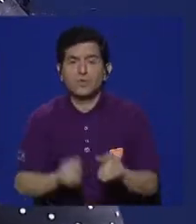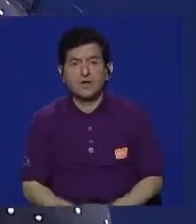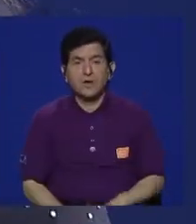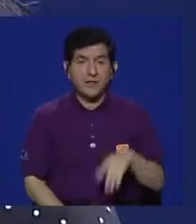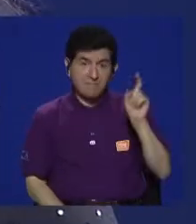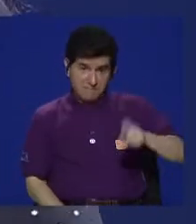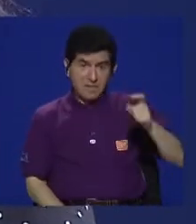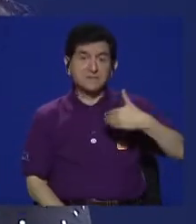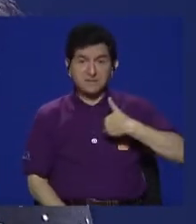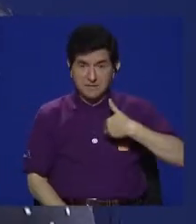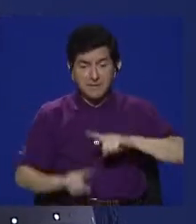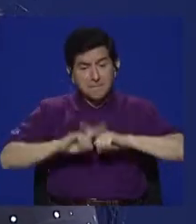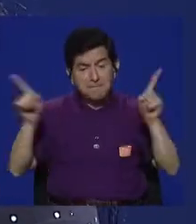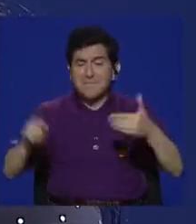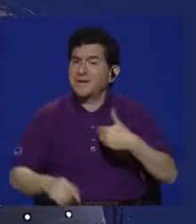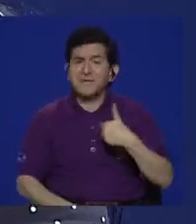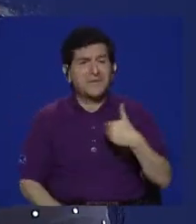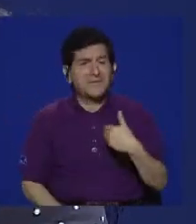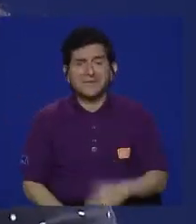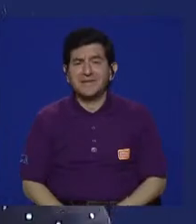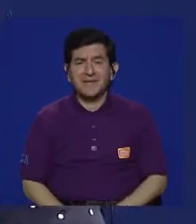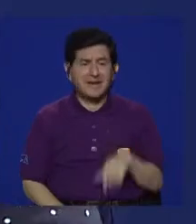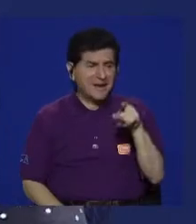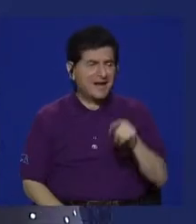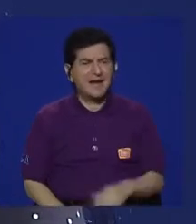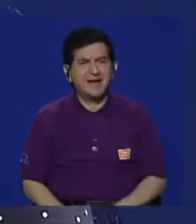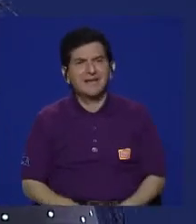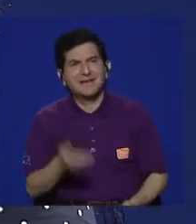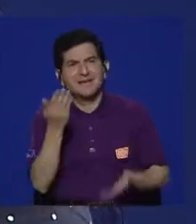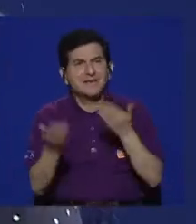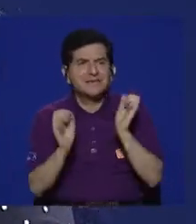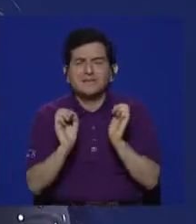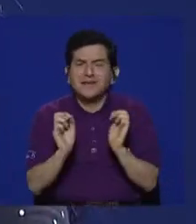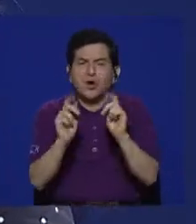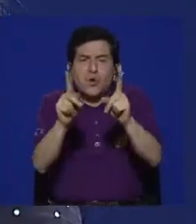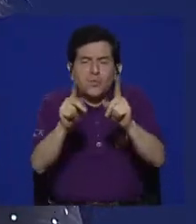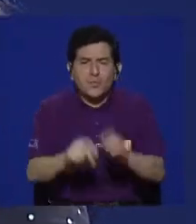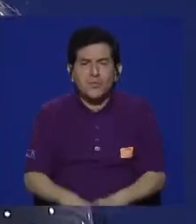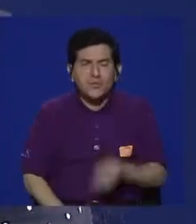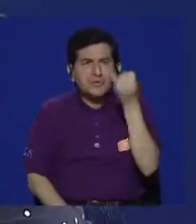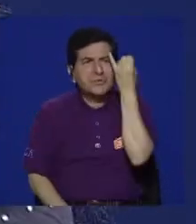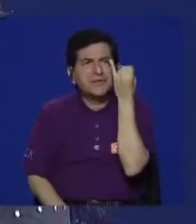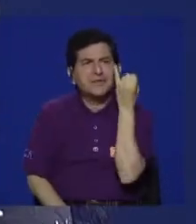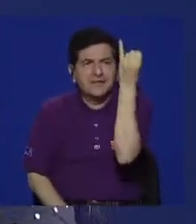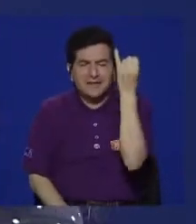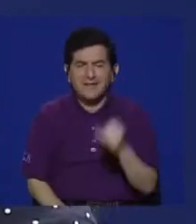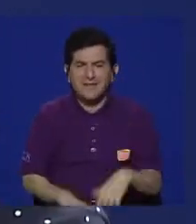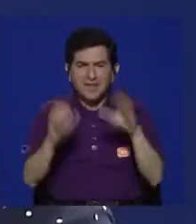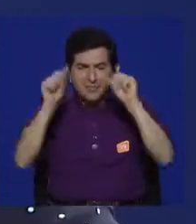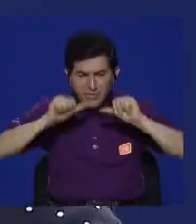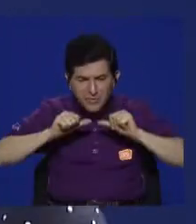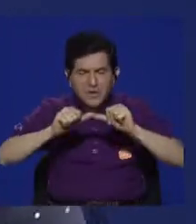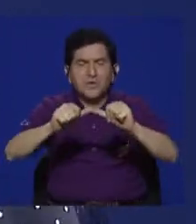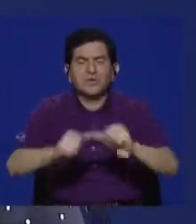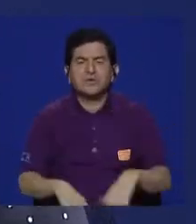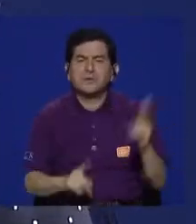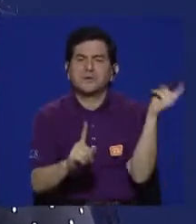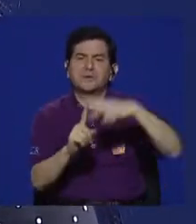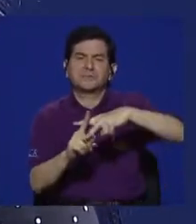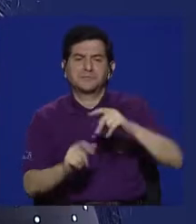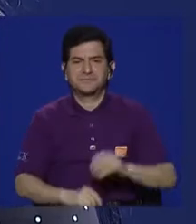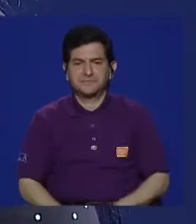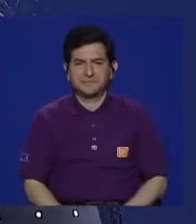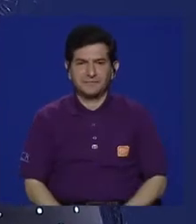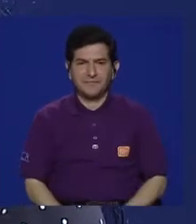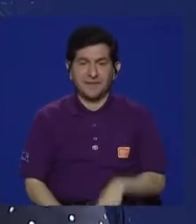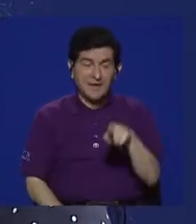surgiendo porque son necesarios, pero que no tienen una contención ni una posibilidad de tener iniciativas que se prolonguen